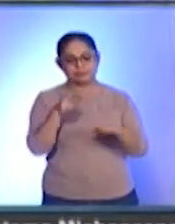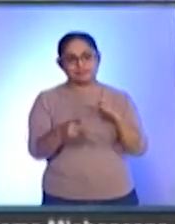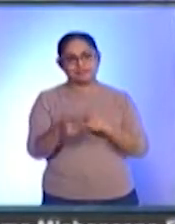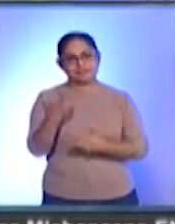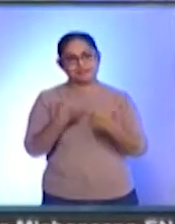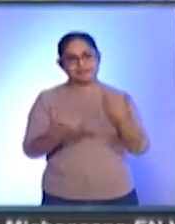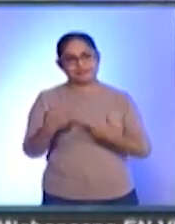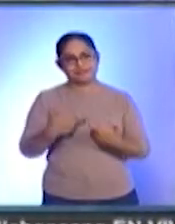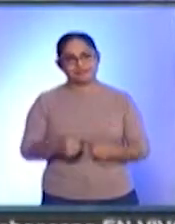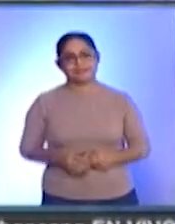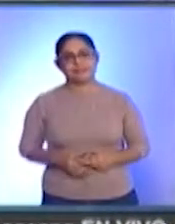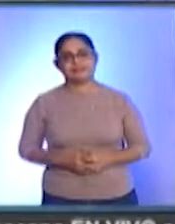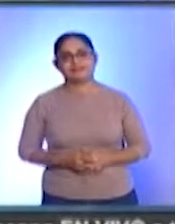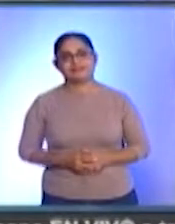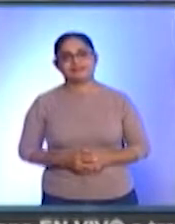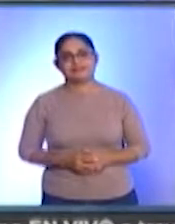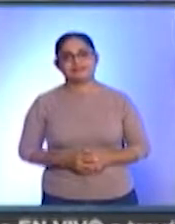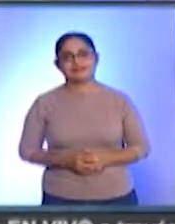regresamos con más.